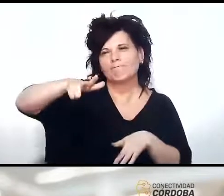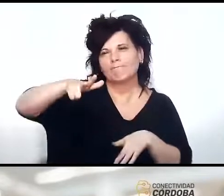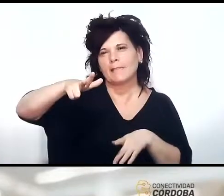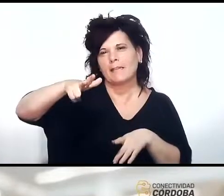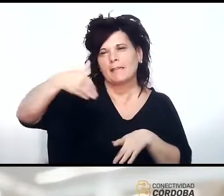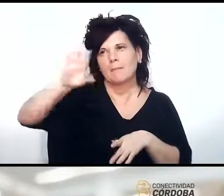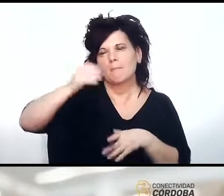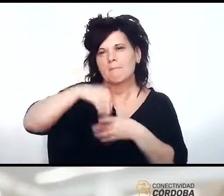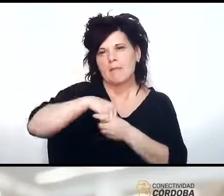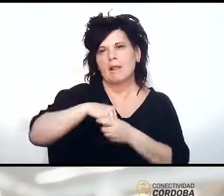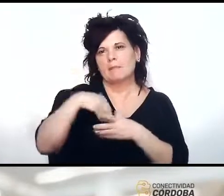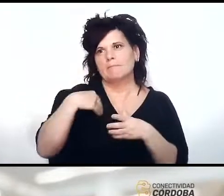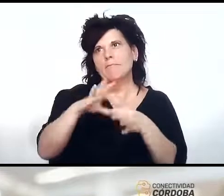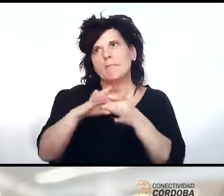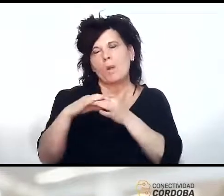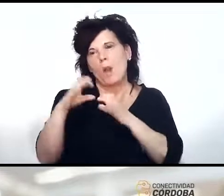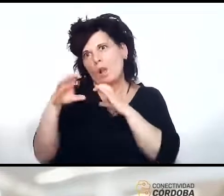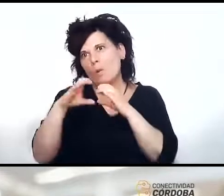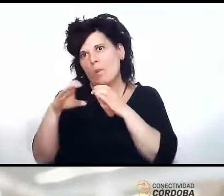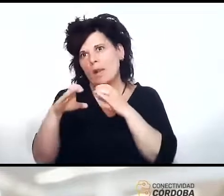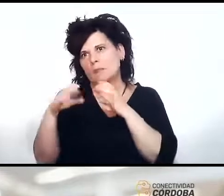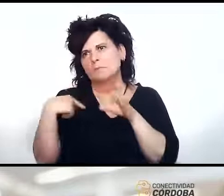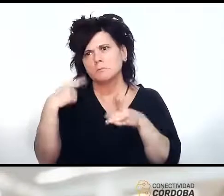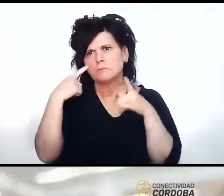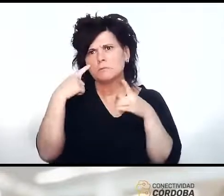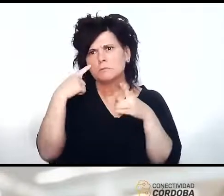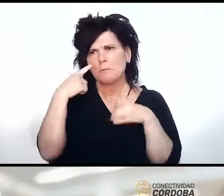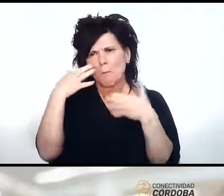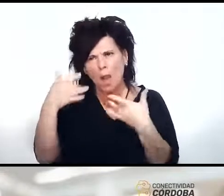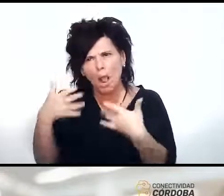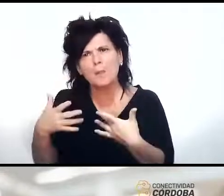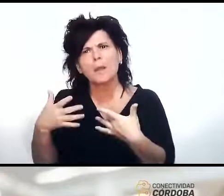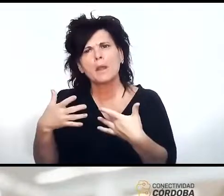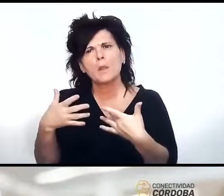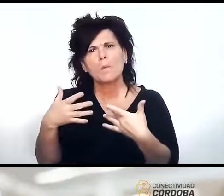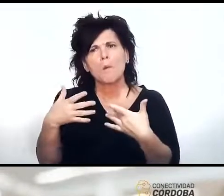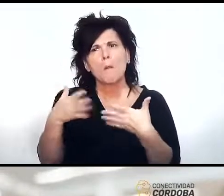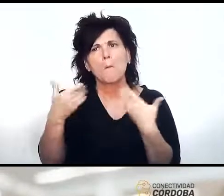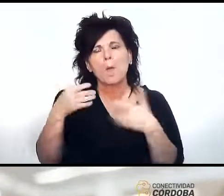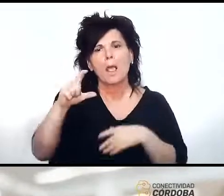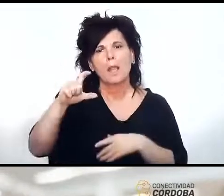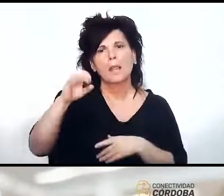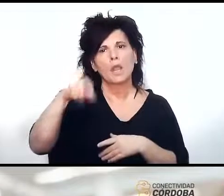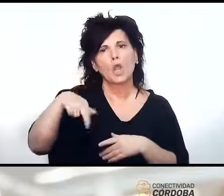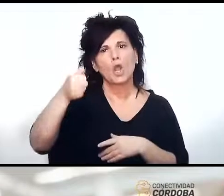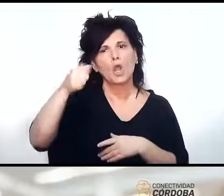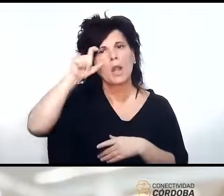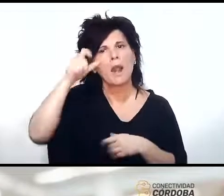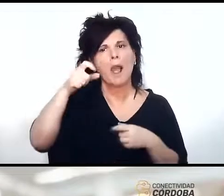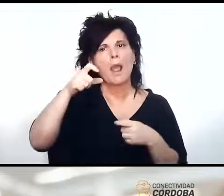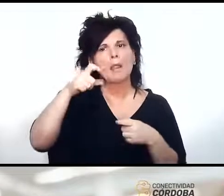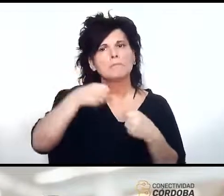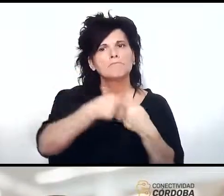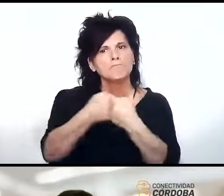que son de comunicaciones pero voy a averiguar seguramente CONAE tenga algún convenio con el